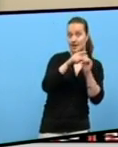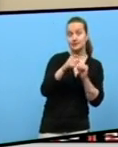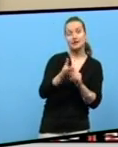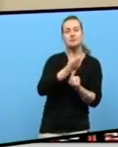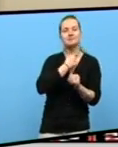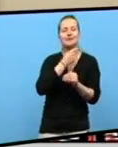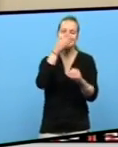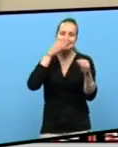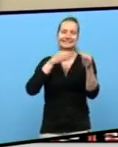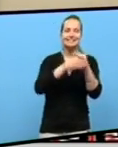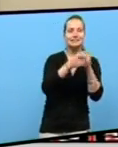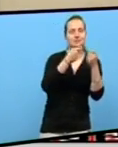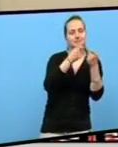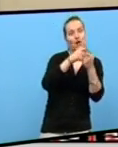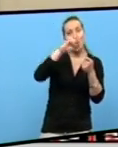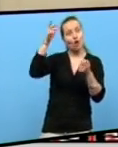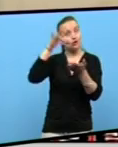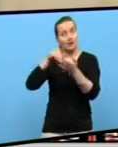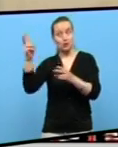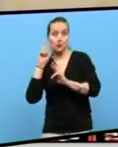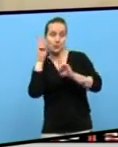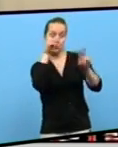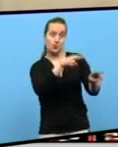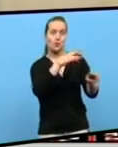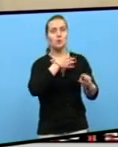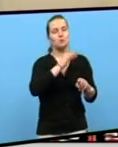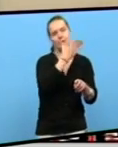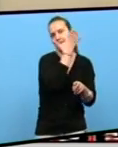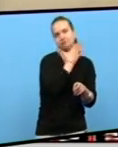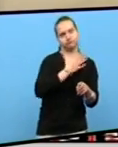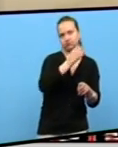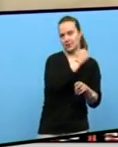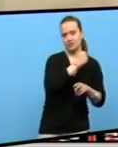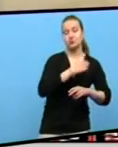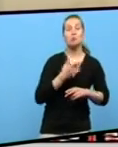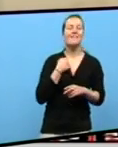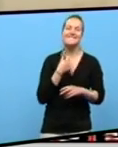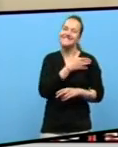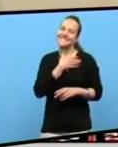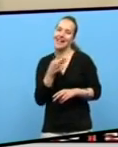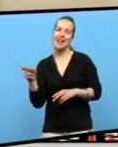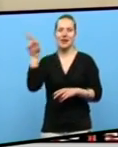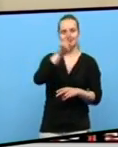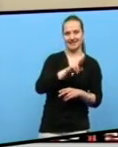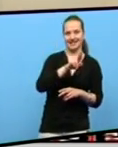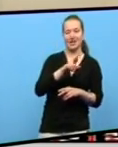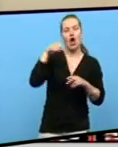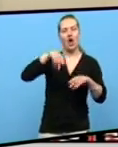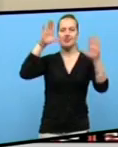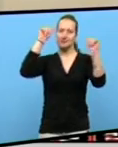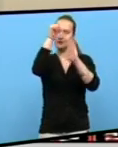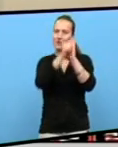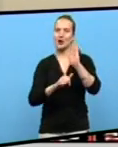moveran a nebla Pero bueno, un día que paséis por aquí, veréis que son unhos lugares prodiciosos Por dentro aquí, despedimos o programa de hoxe